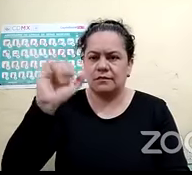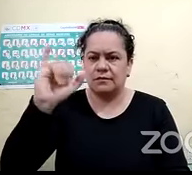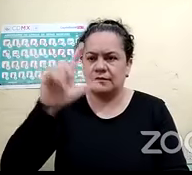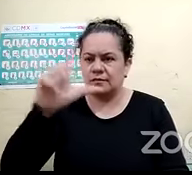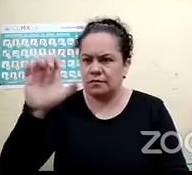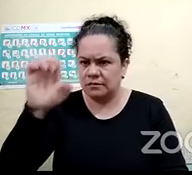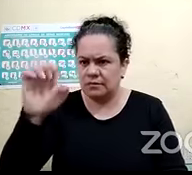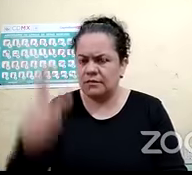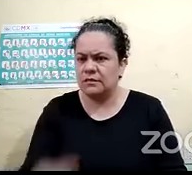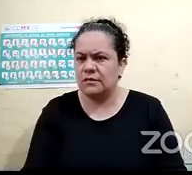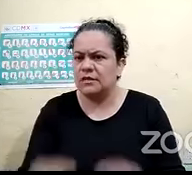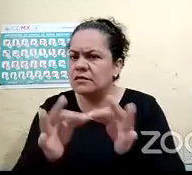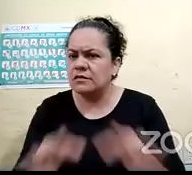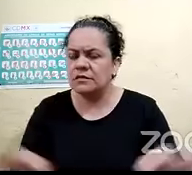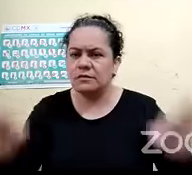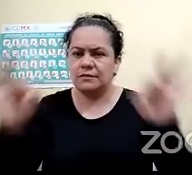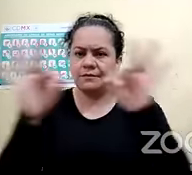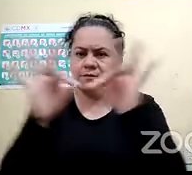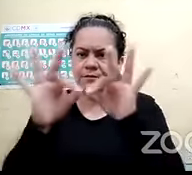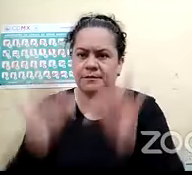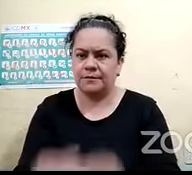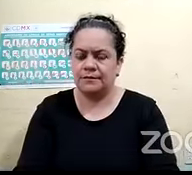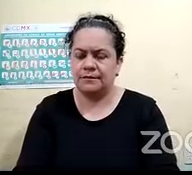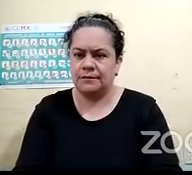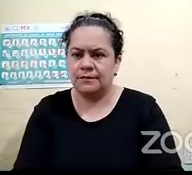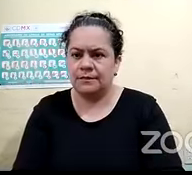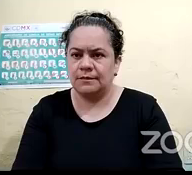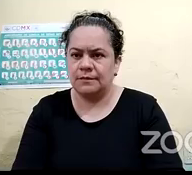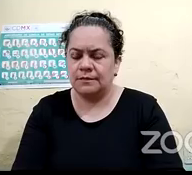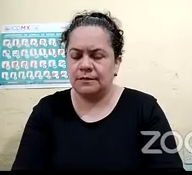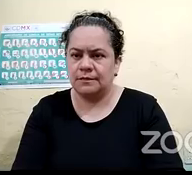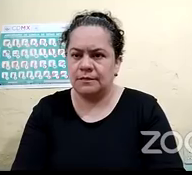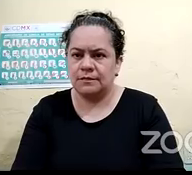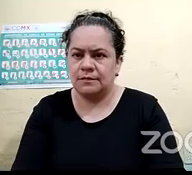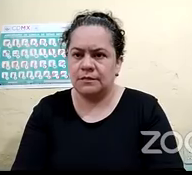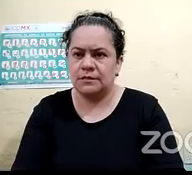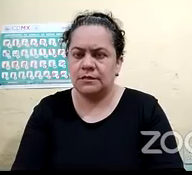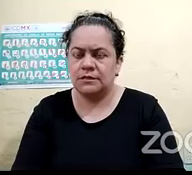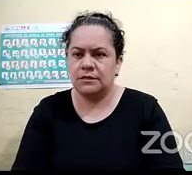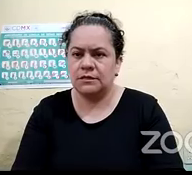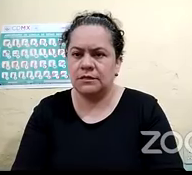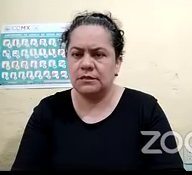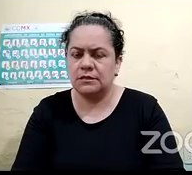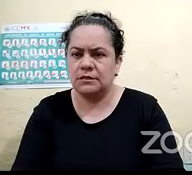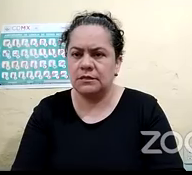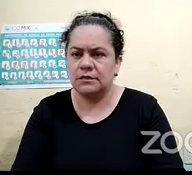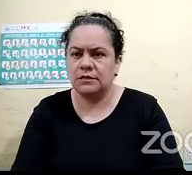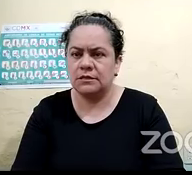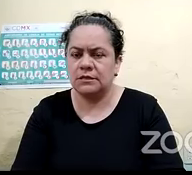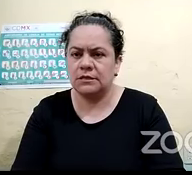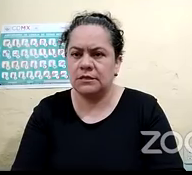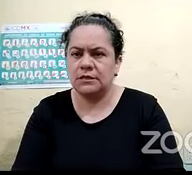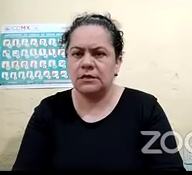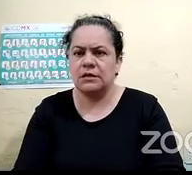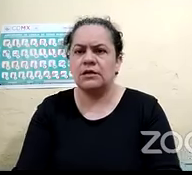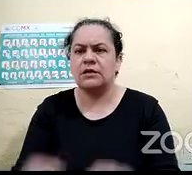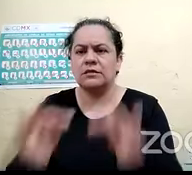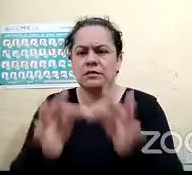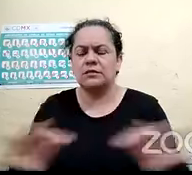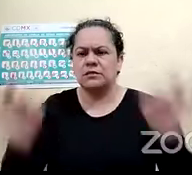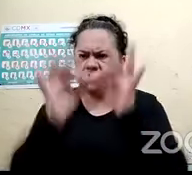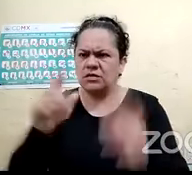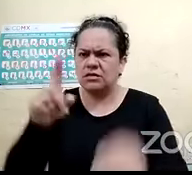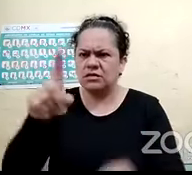y que a lo mejor para algún tipo de discapacidad va a beneficiar, sin embargo, para otros, ¿no? Porque